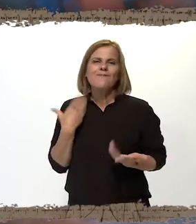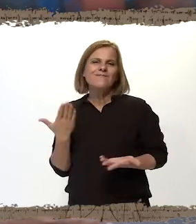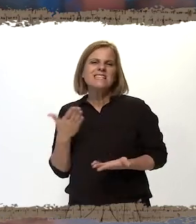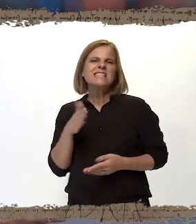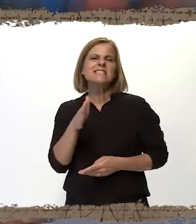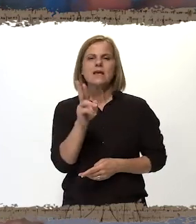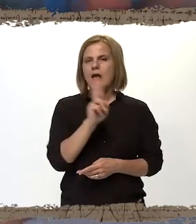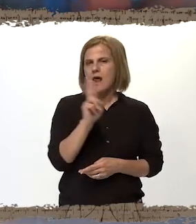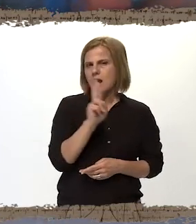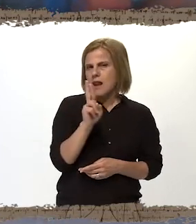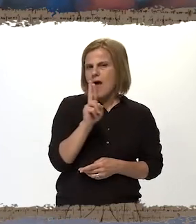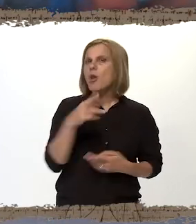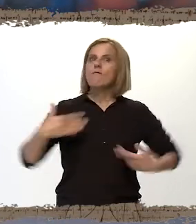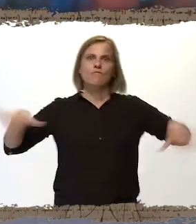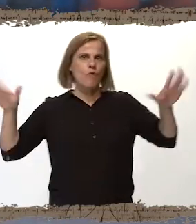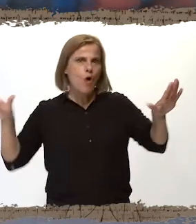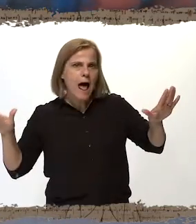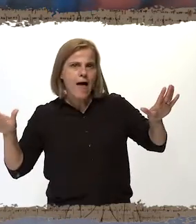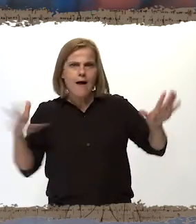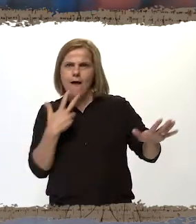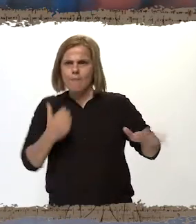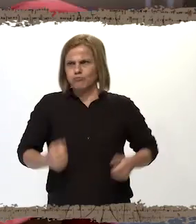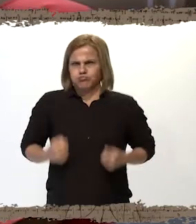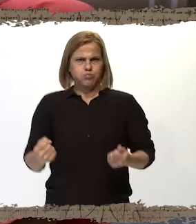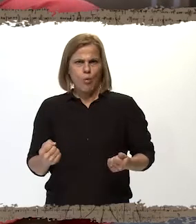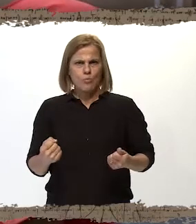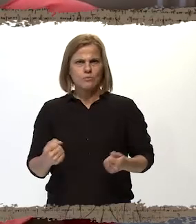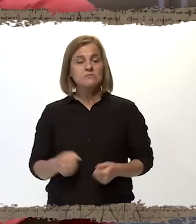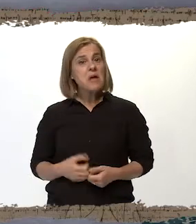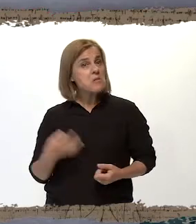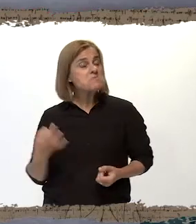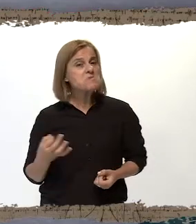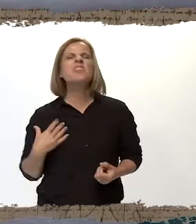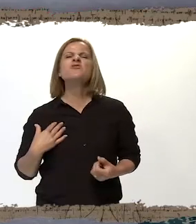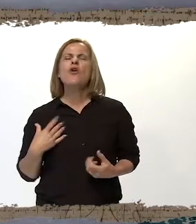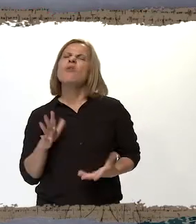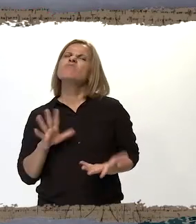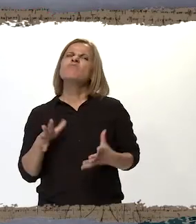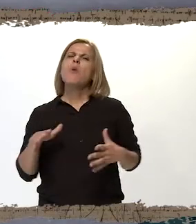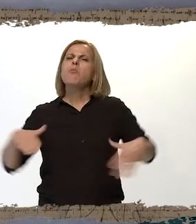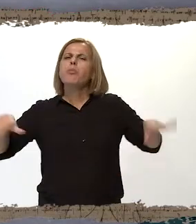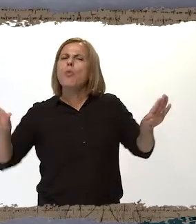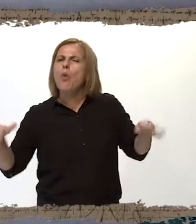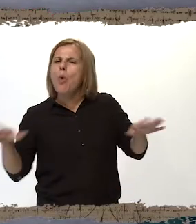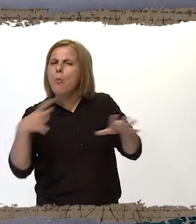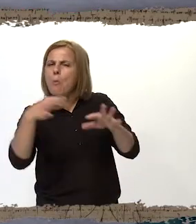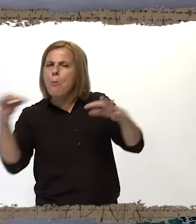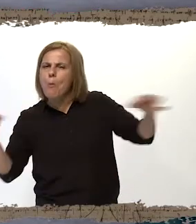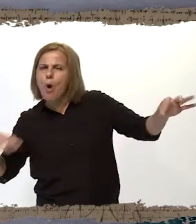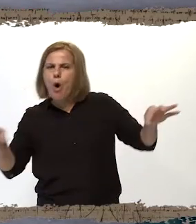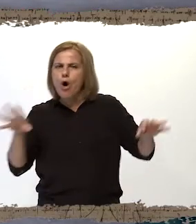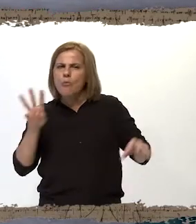sirena, pero voladora, radioactiva. Está bueno. Yo sería como un pulpo con unos